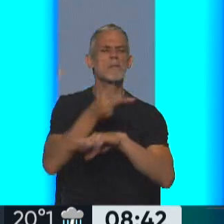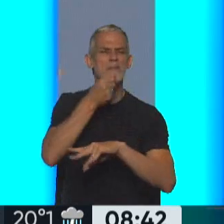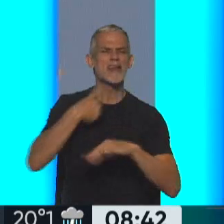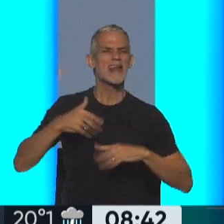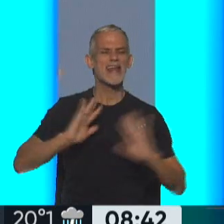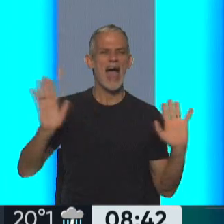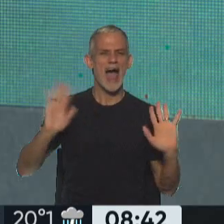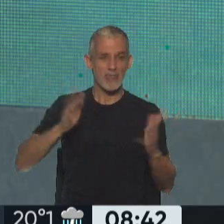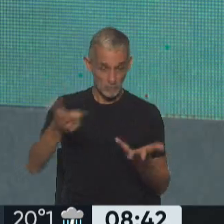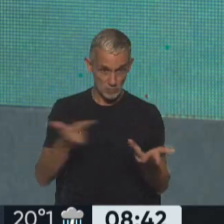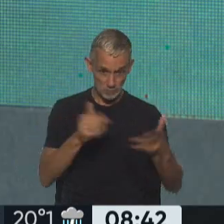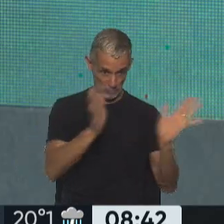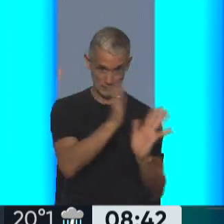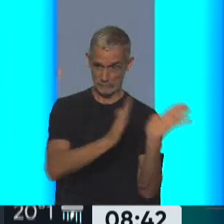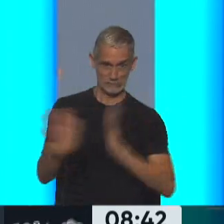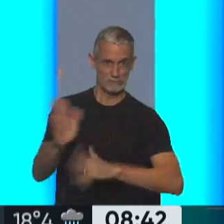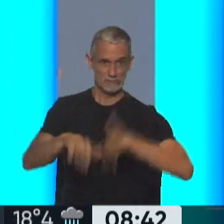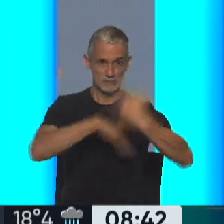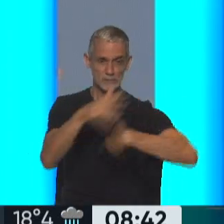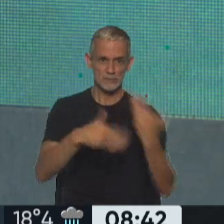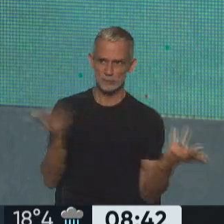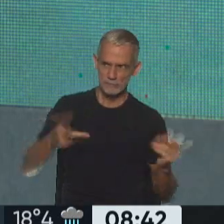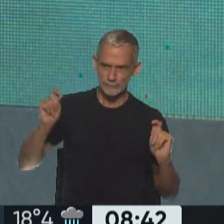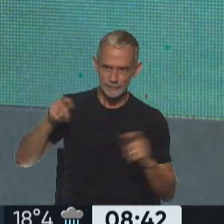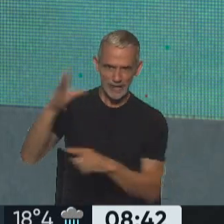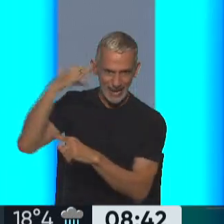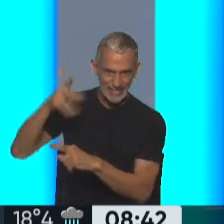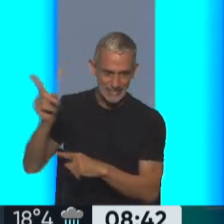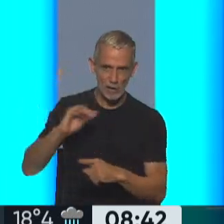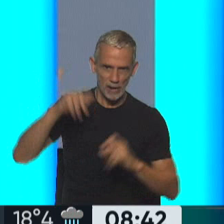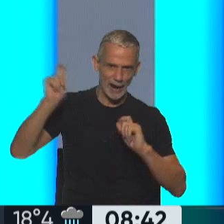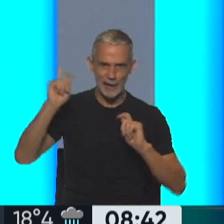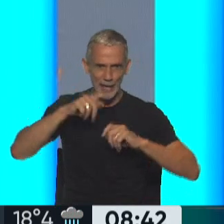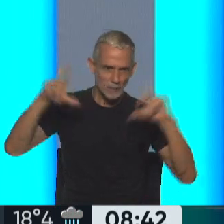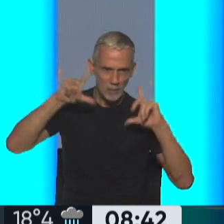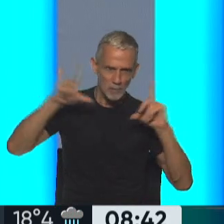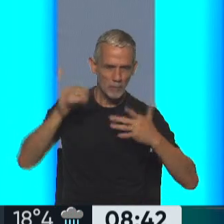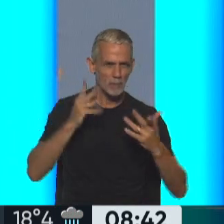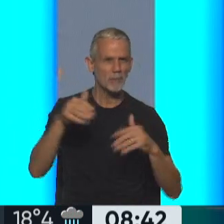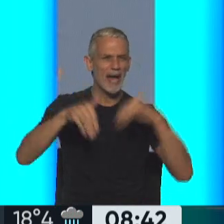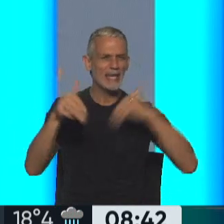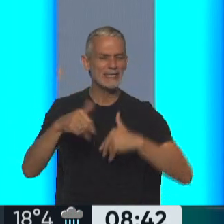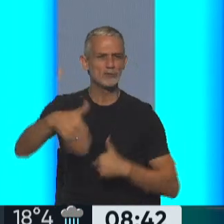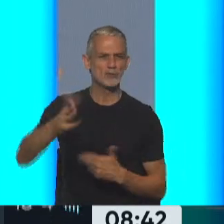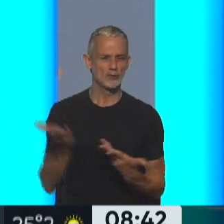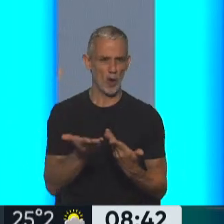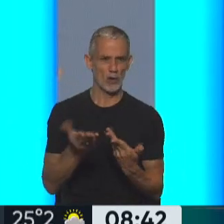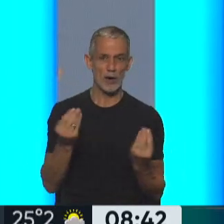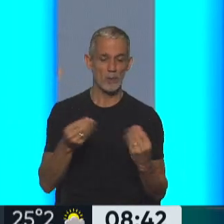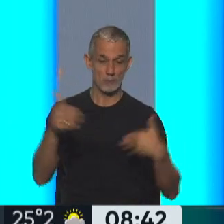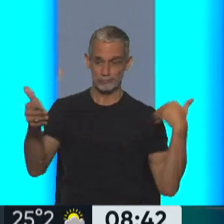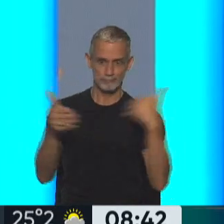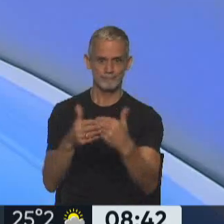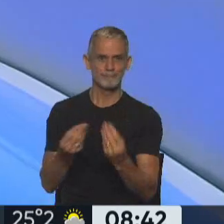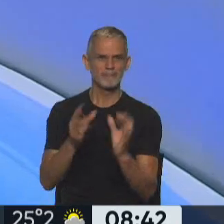Exactamente. reordenamiento interno. Esa frase que movió el tablero del Frente de Todos, y lo cierto es que, bueno, se empieza a pensar cómo desandar el camino hacia